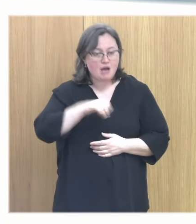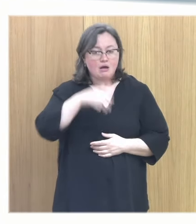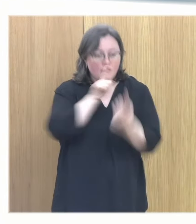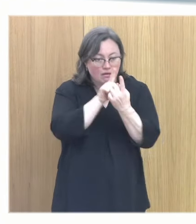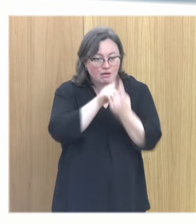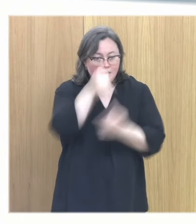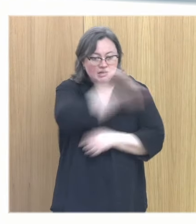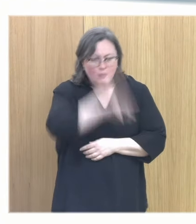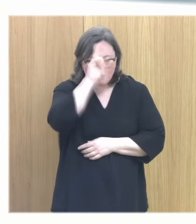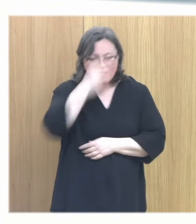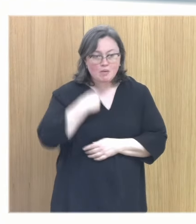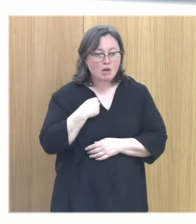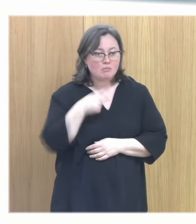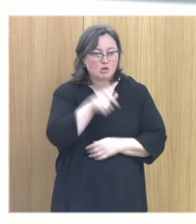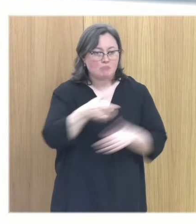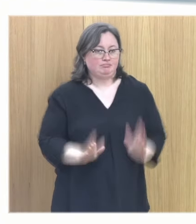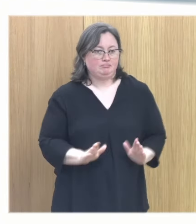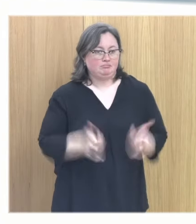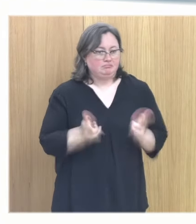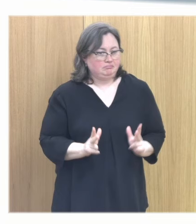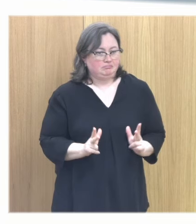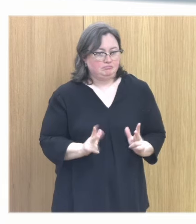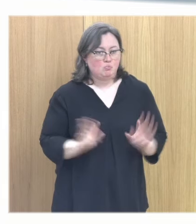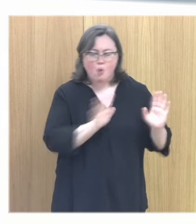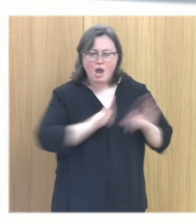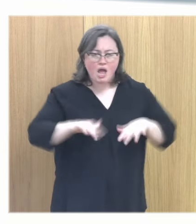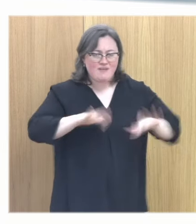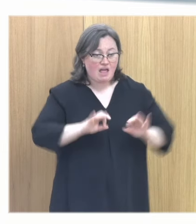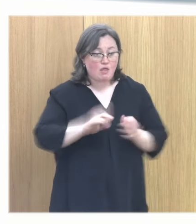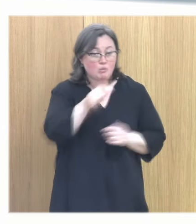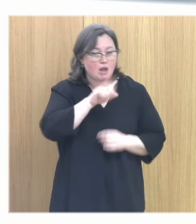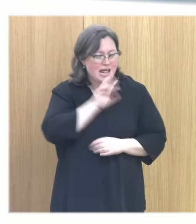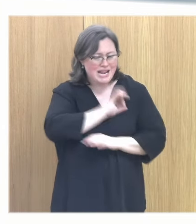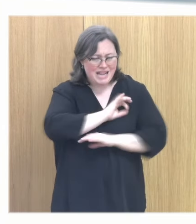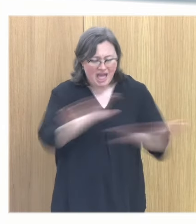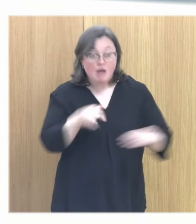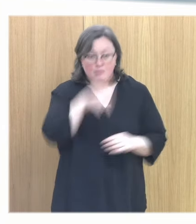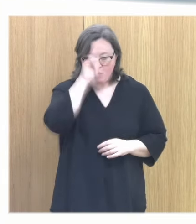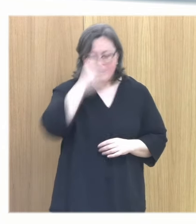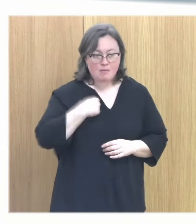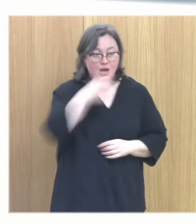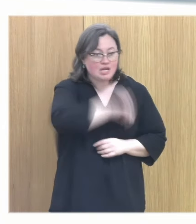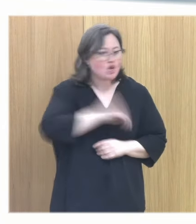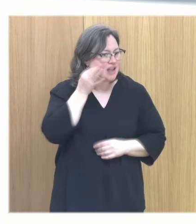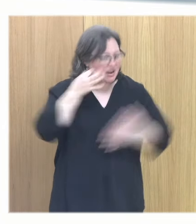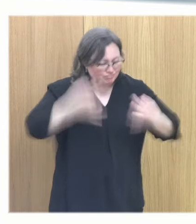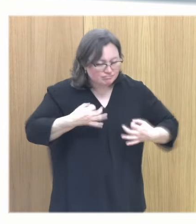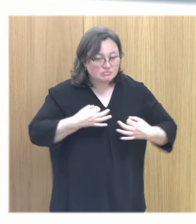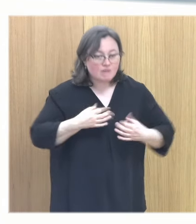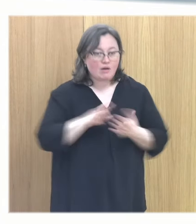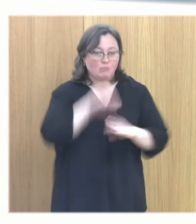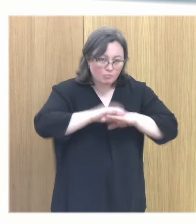preocupan de verdad son los que no se mueven los niños que me preocupan de verdad son los que no hablan los niños y las niñas que me preocupan de verdad son los